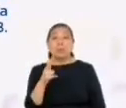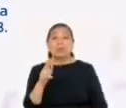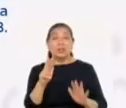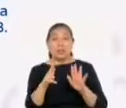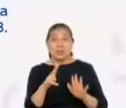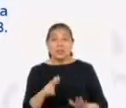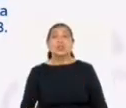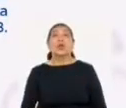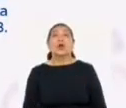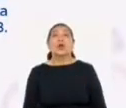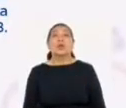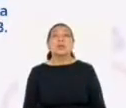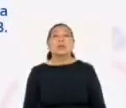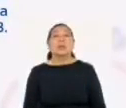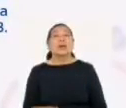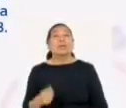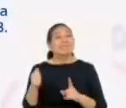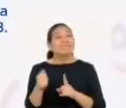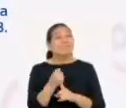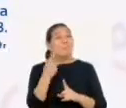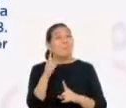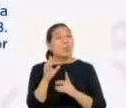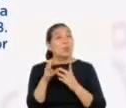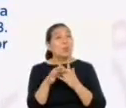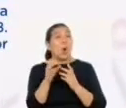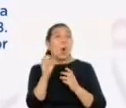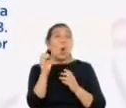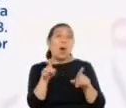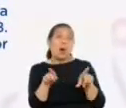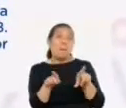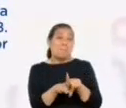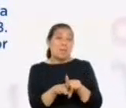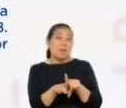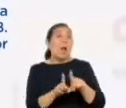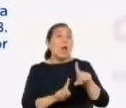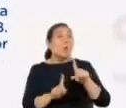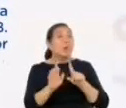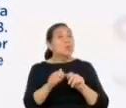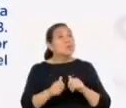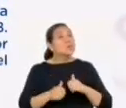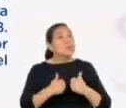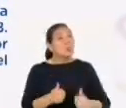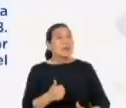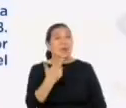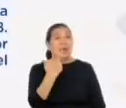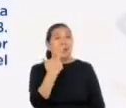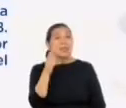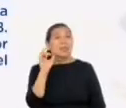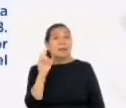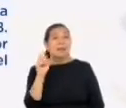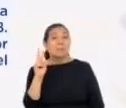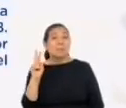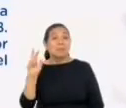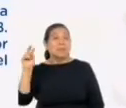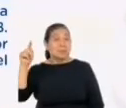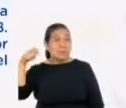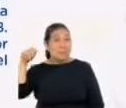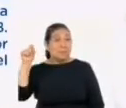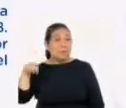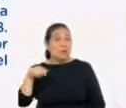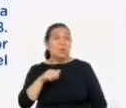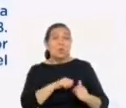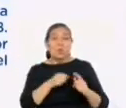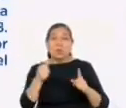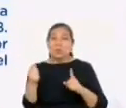2018, de acuerdo con el tipo de violencia ejercida por el esposo o compañero alguna vez en su vida, el 30,7% de las